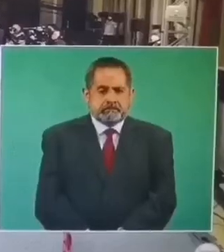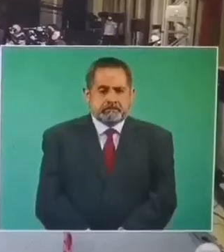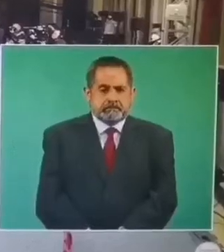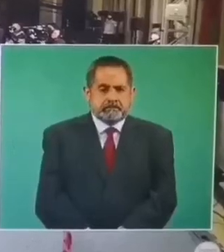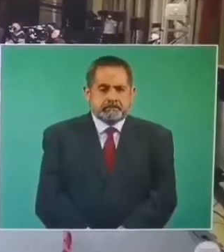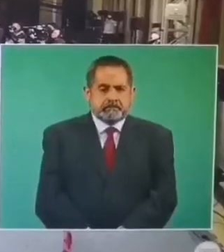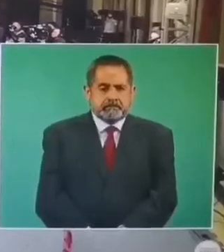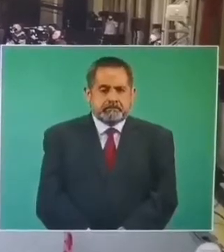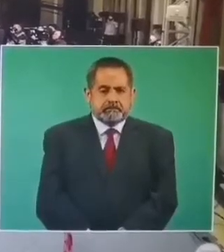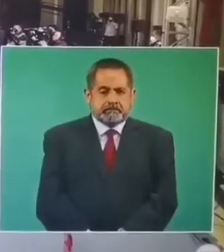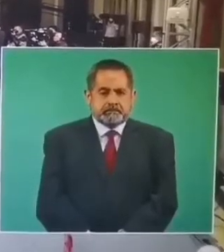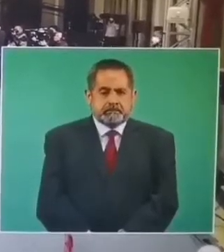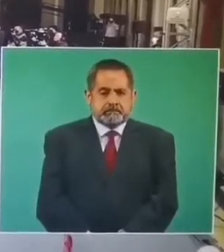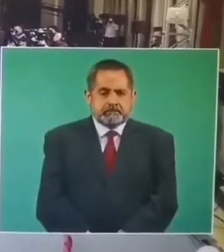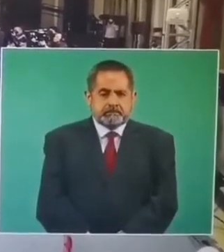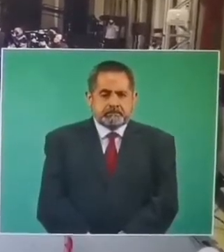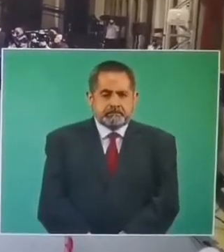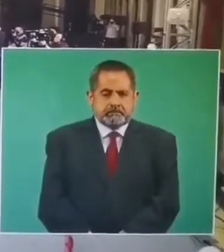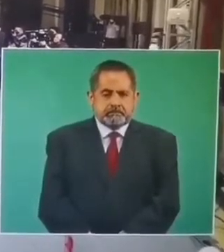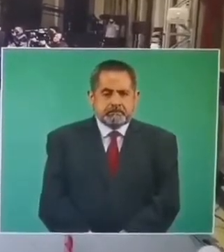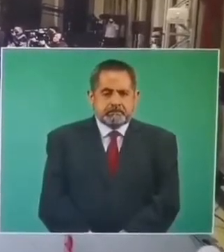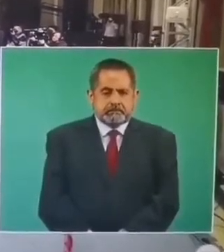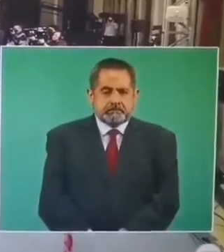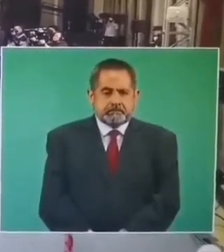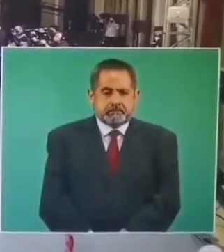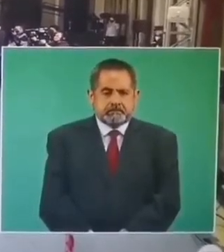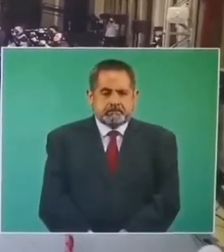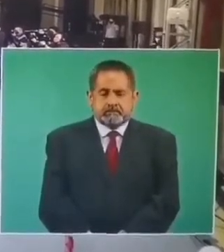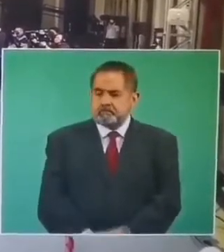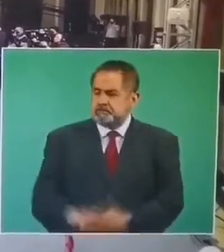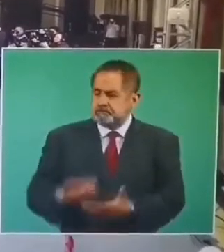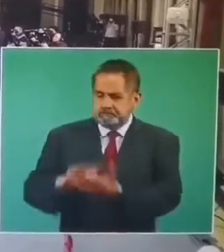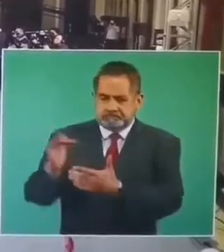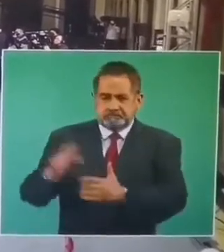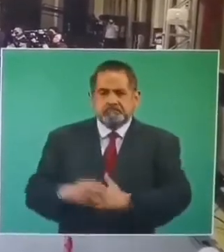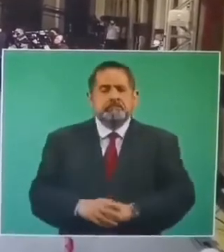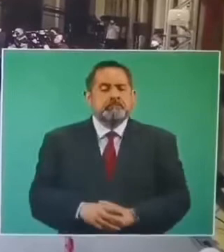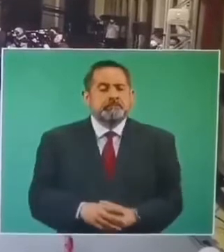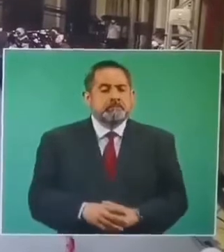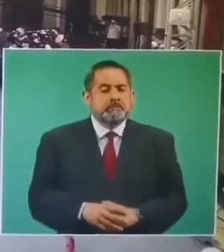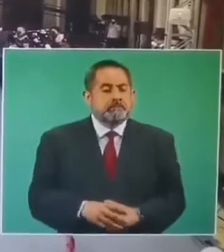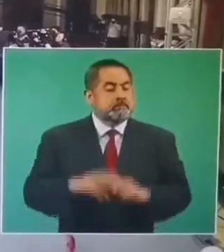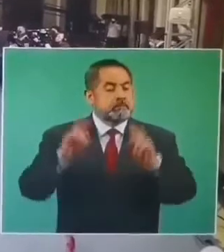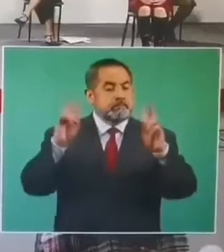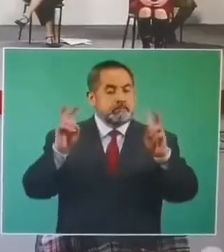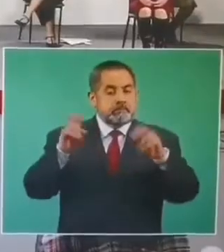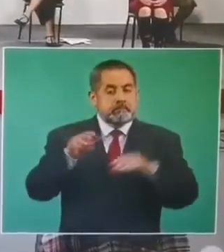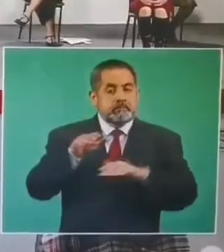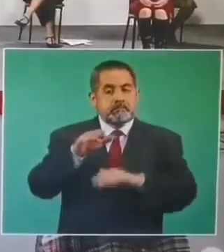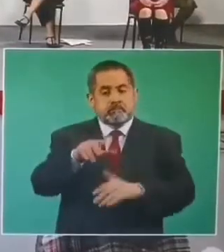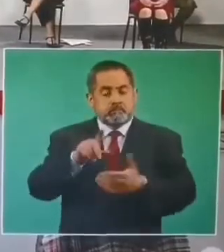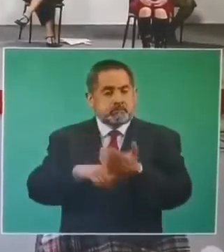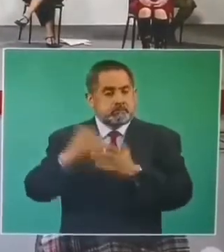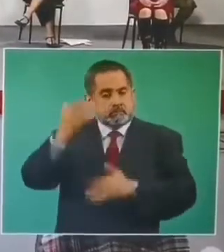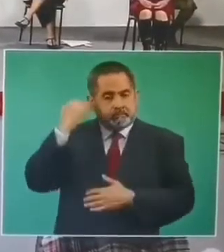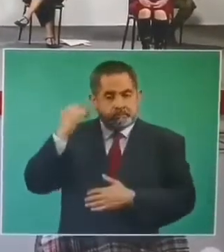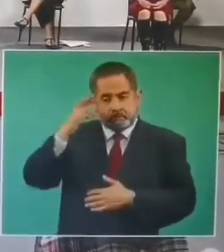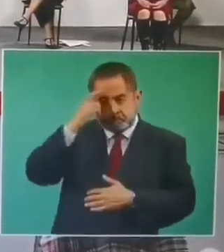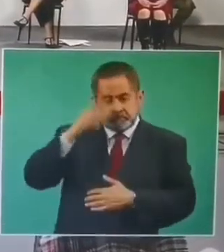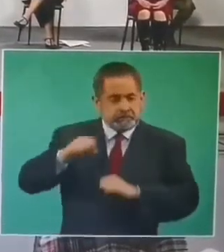Gracias. El tema de la devastación de los sismos